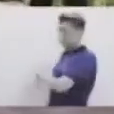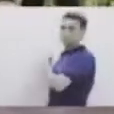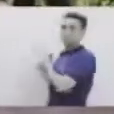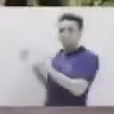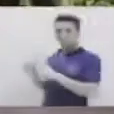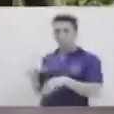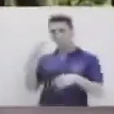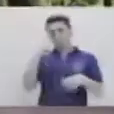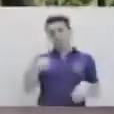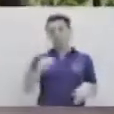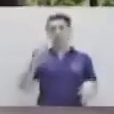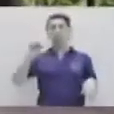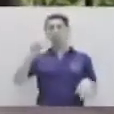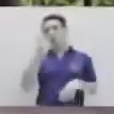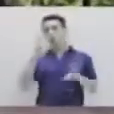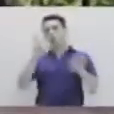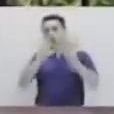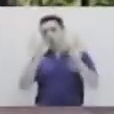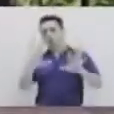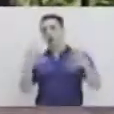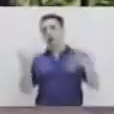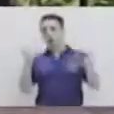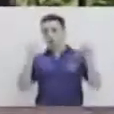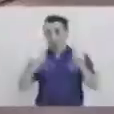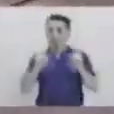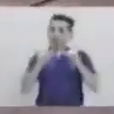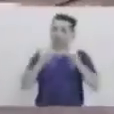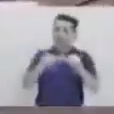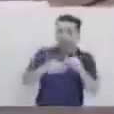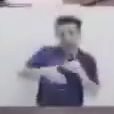a hacer la segunda forma de hacer que un vehículo pueda continuar.